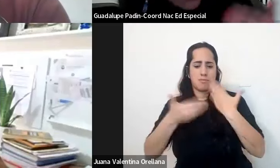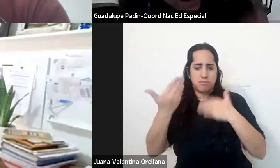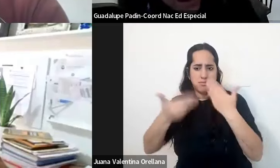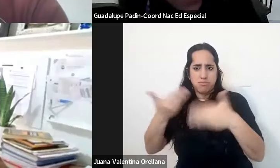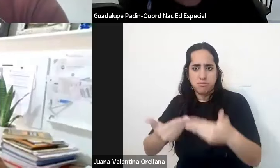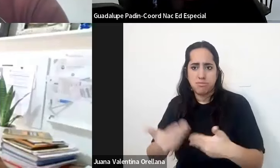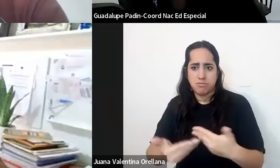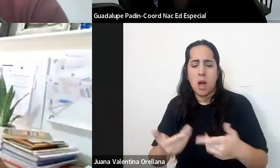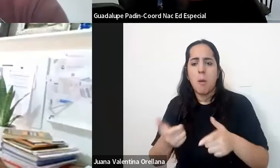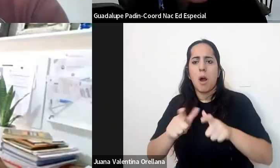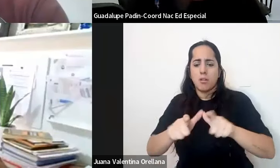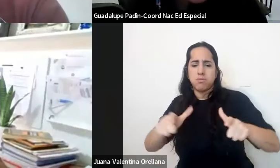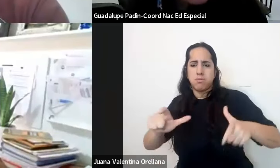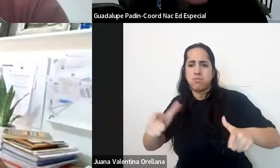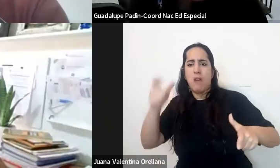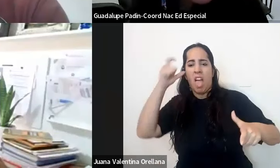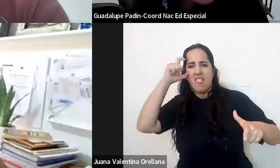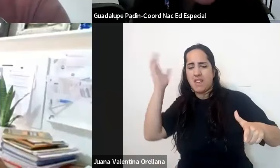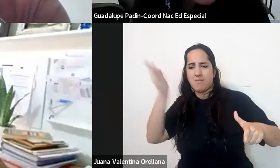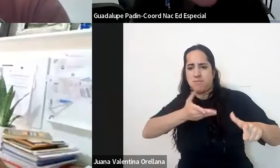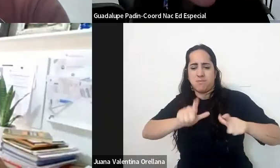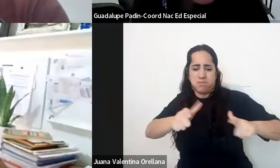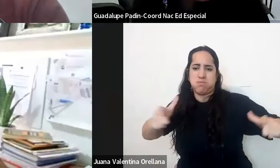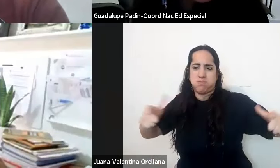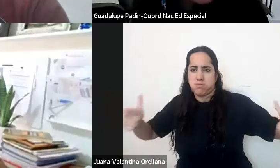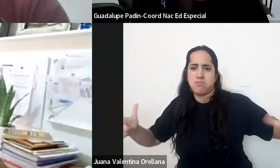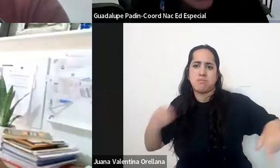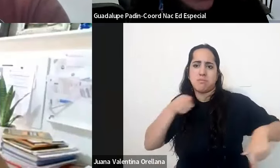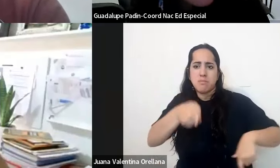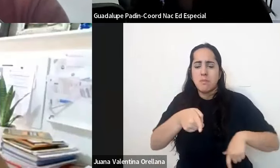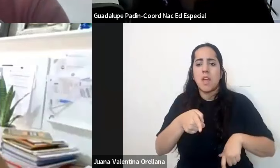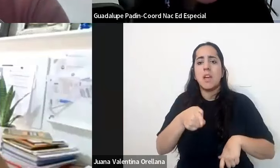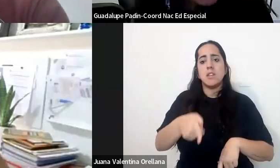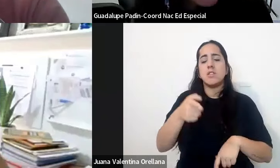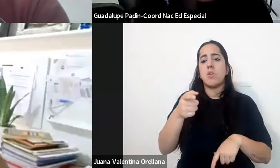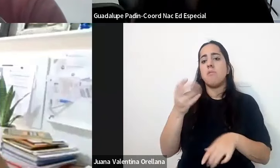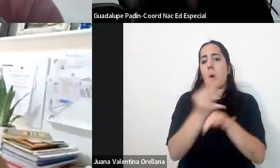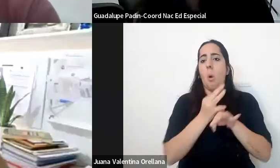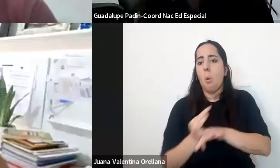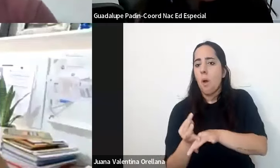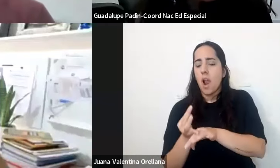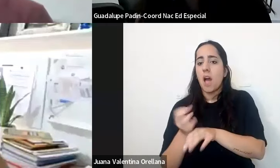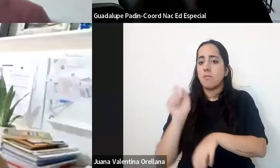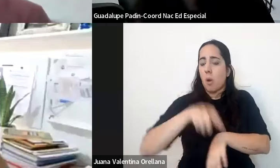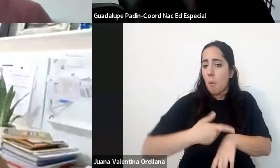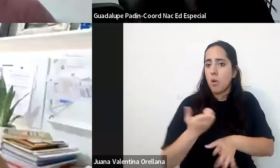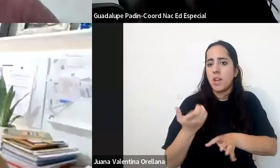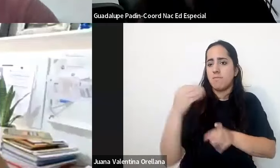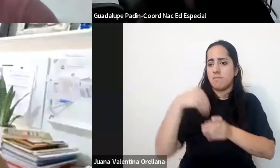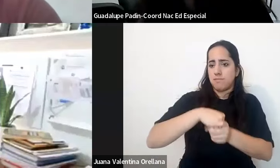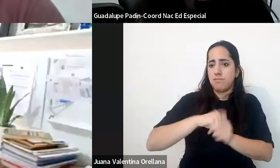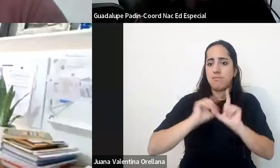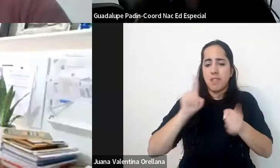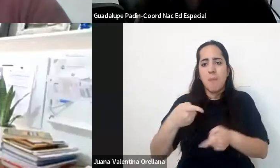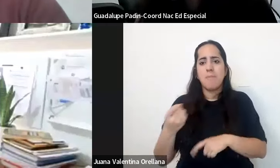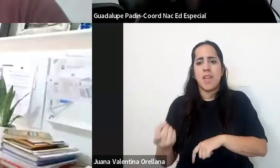veces más estudiantes con discapacidad en el nivel secundario en las escuelas comunes pero además muchísimos